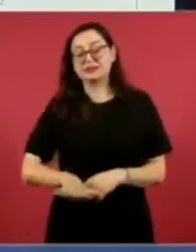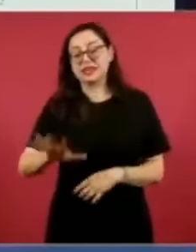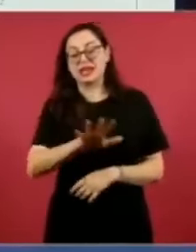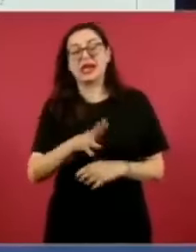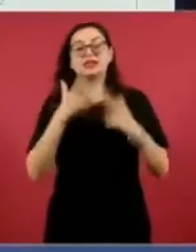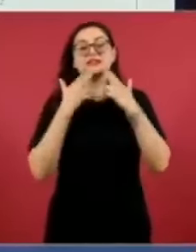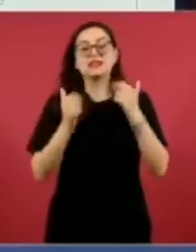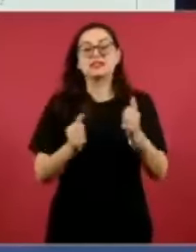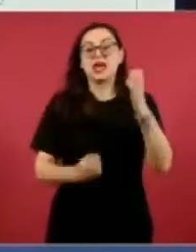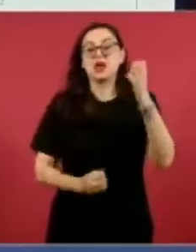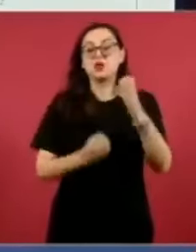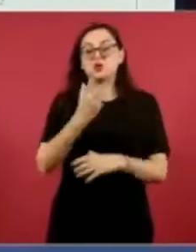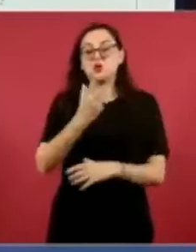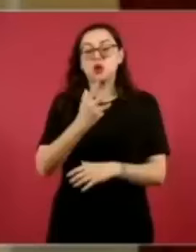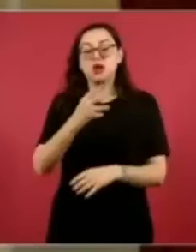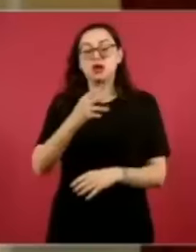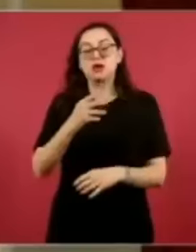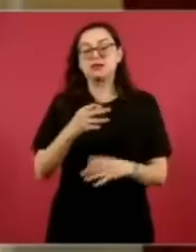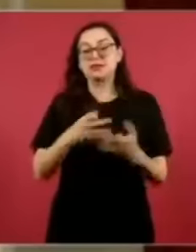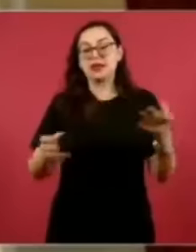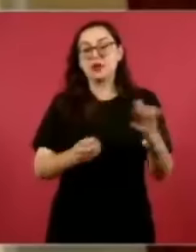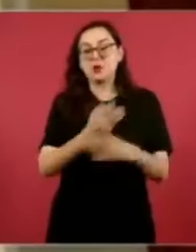municipio de Coatzacoalcos, Veracruz.